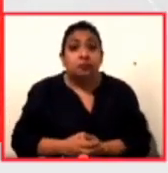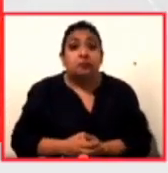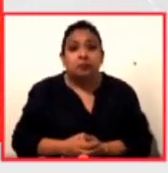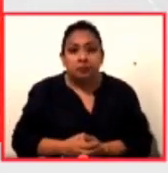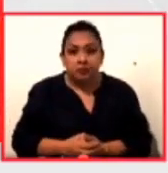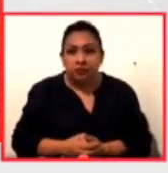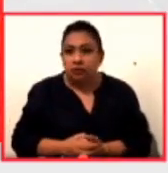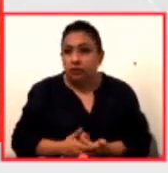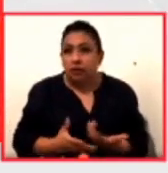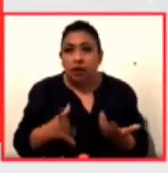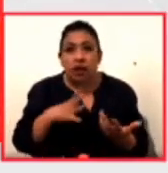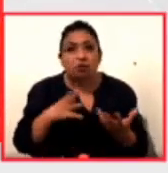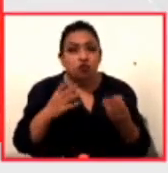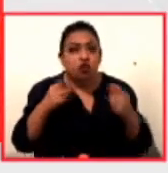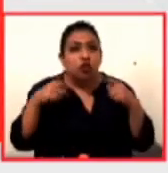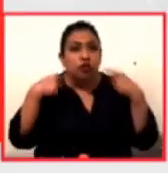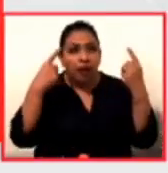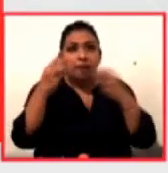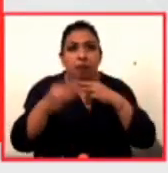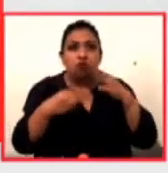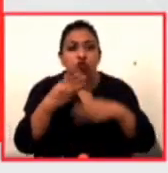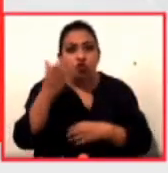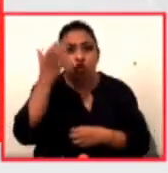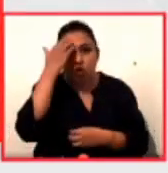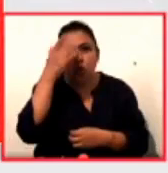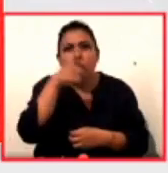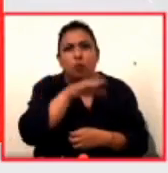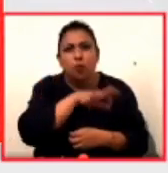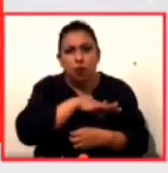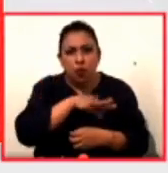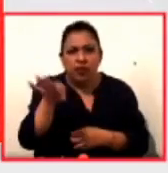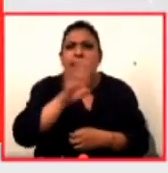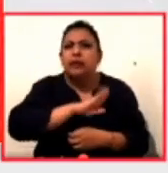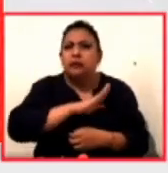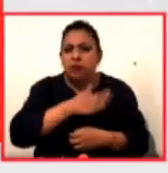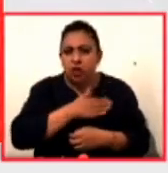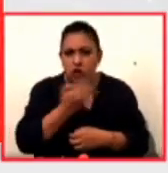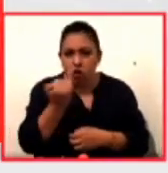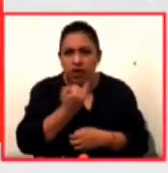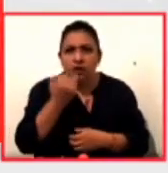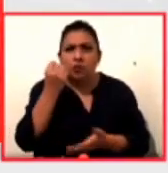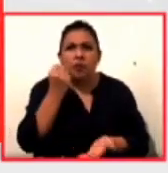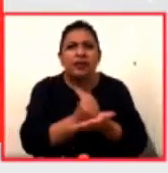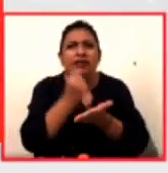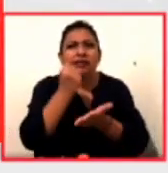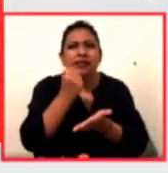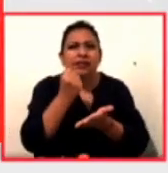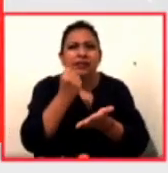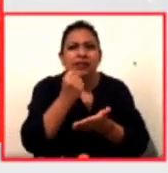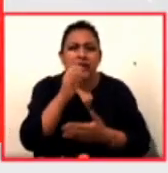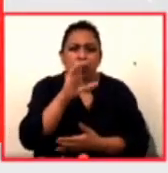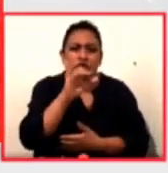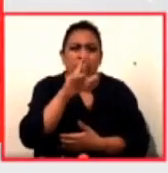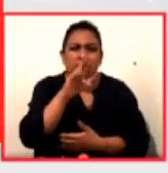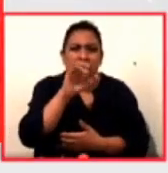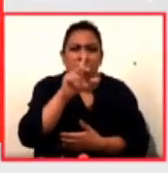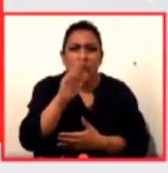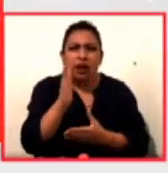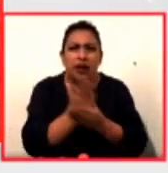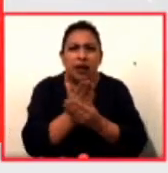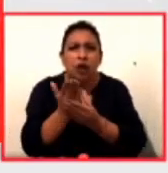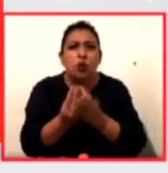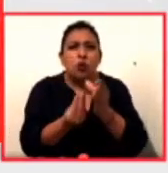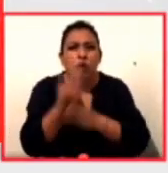con mucha fama en el mundo esta la pueden conseguir en español con el sello ciruela en la colección nuevos tiempos